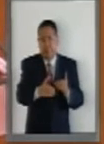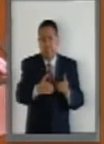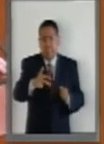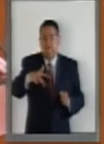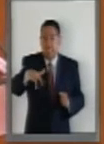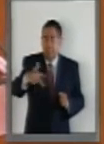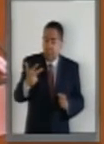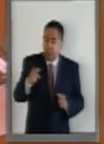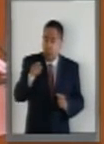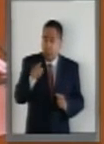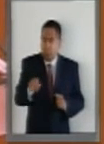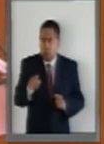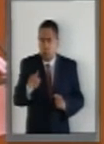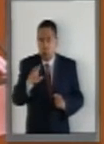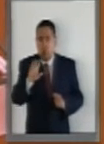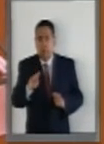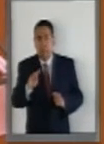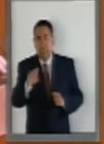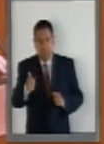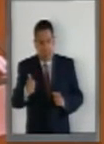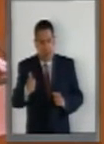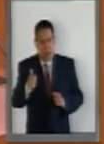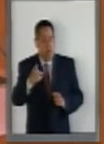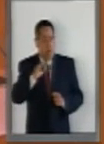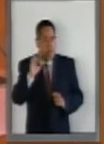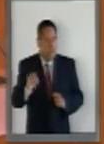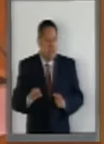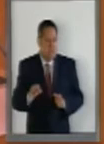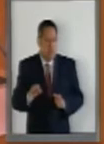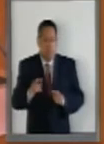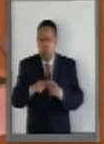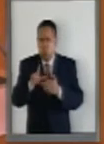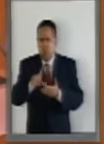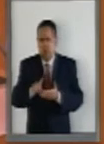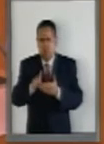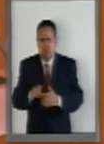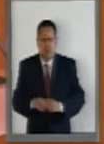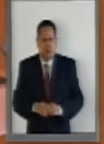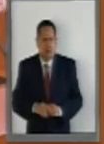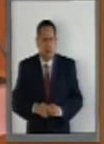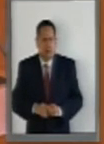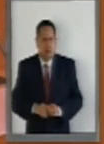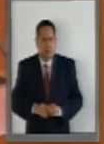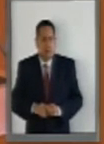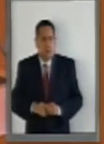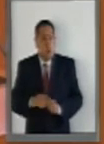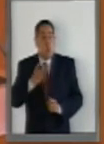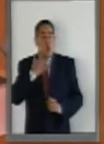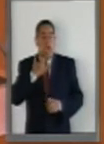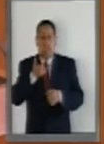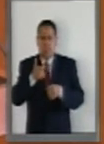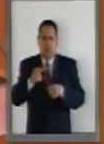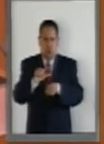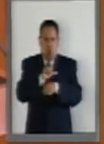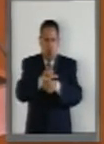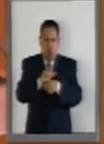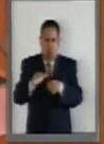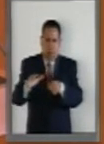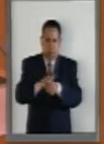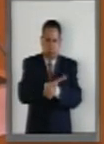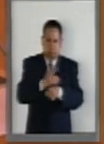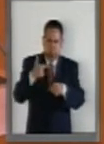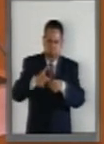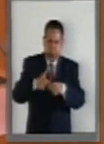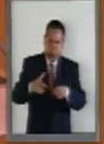13.96 pesos por litro. Un tanque de gasolina en los